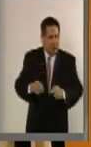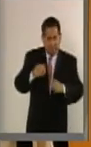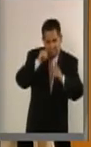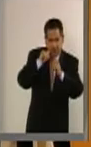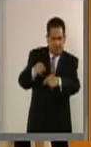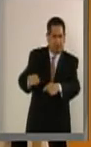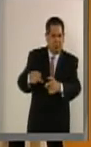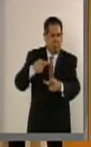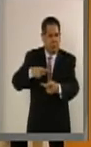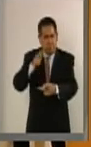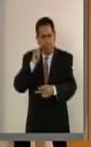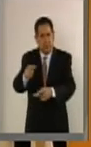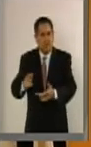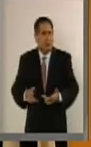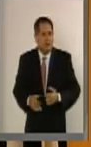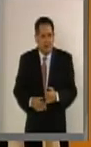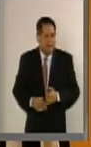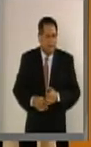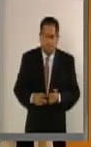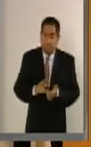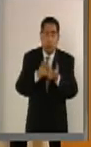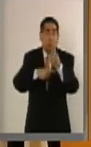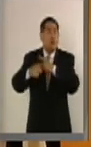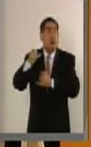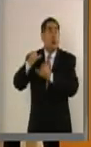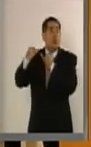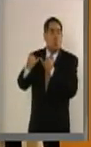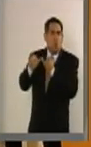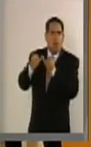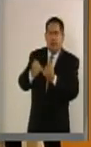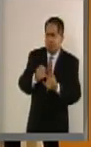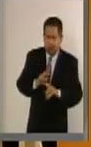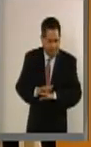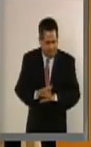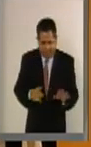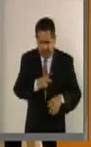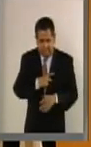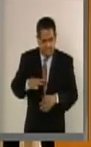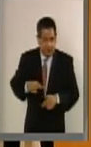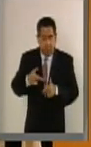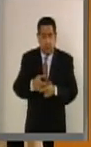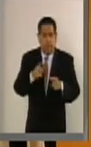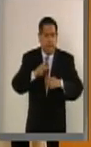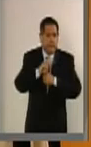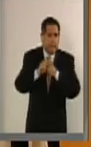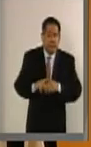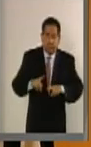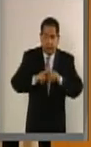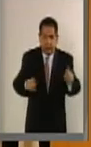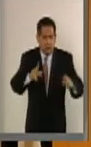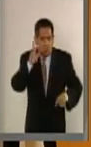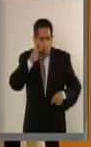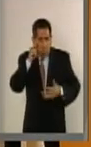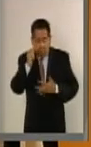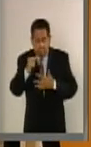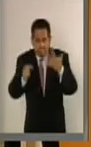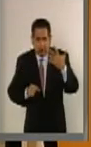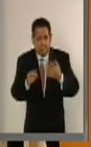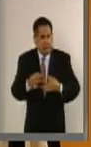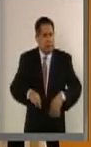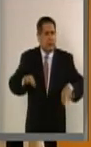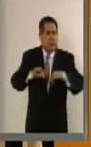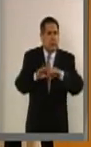ciudadanos. No habrá regreso a las viejas rutinas en un país que ha dado pruebas más que